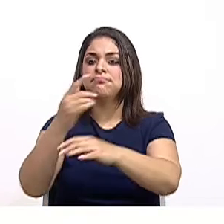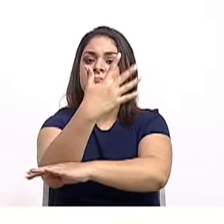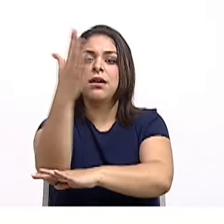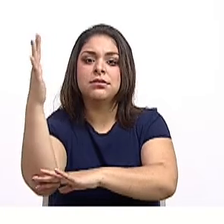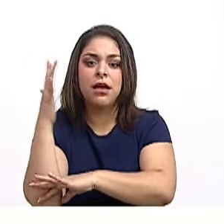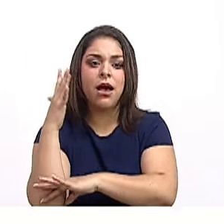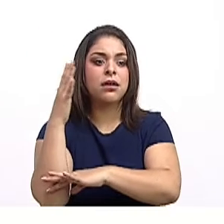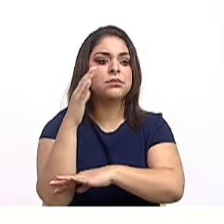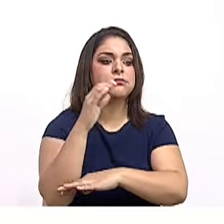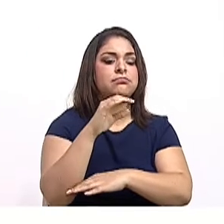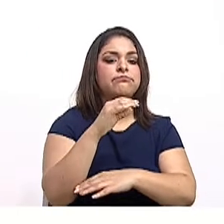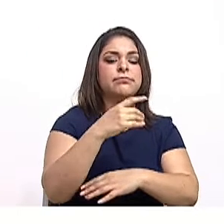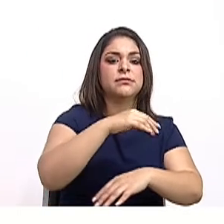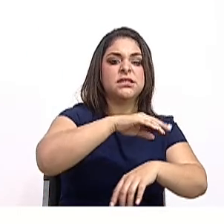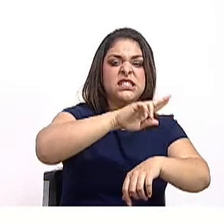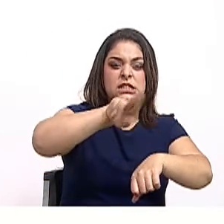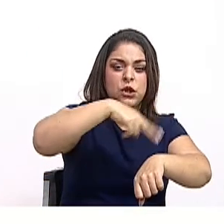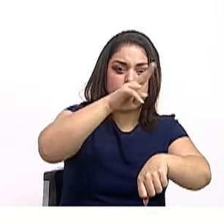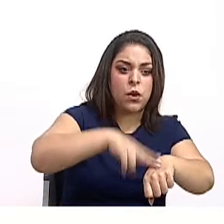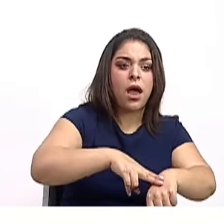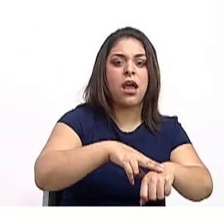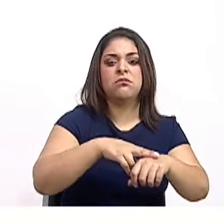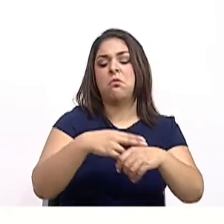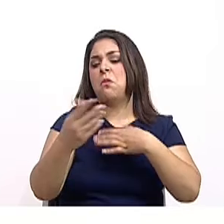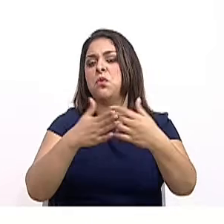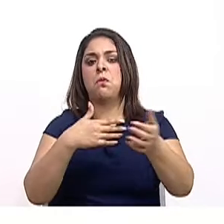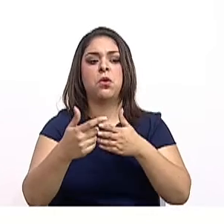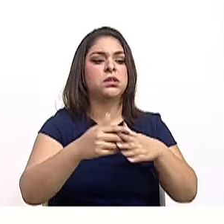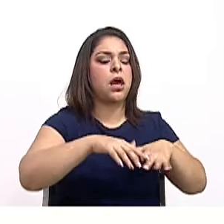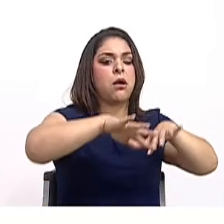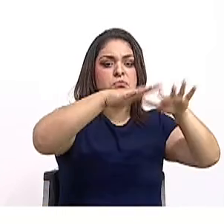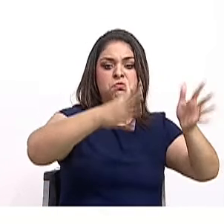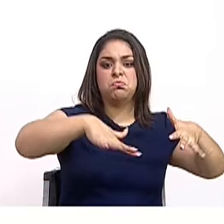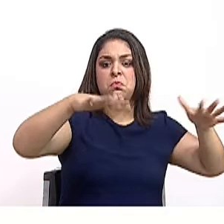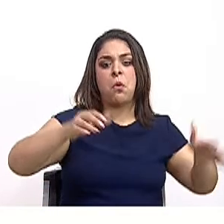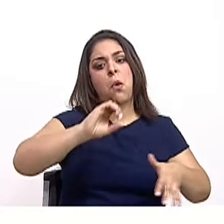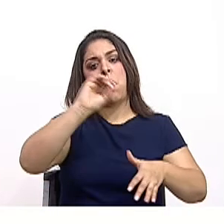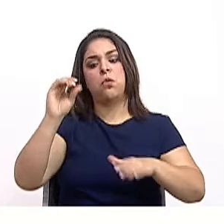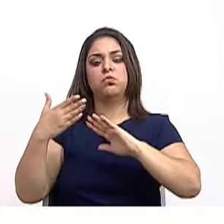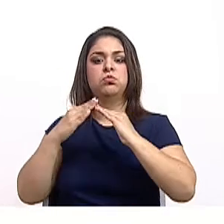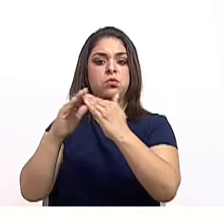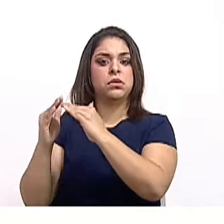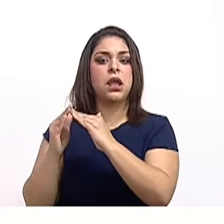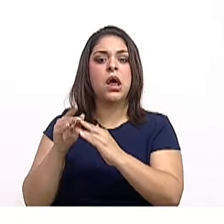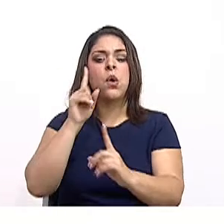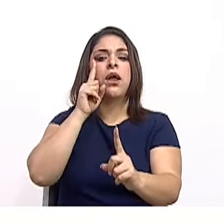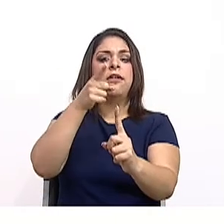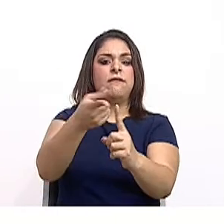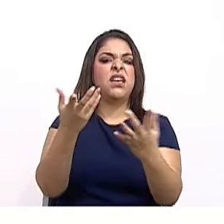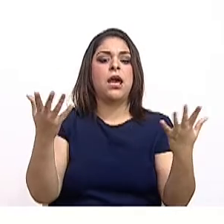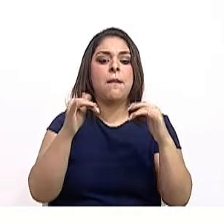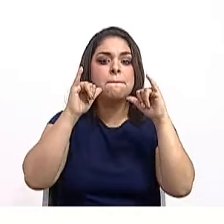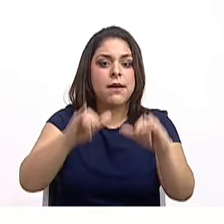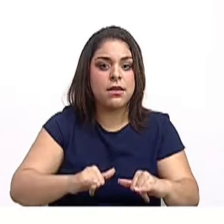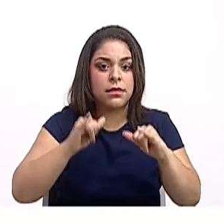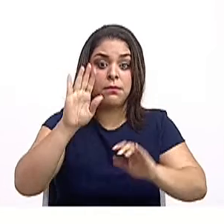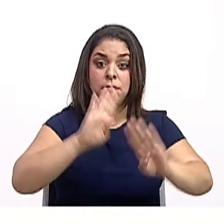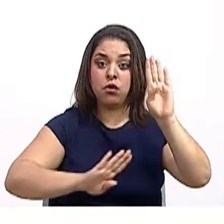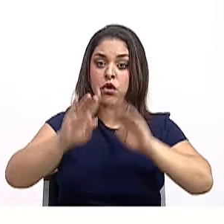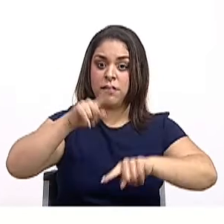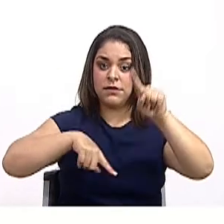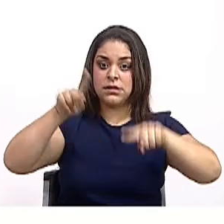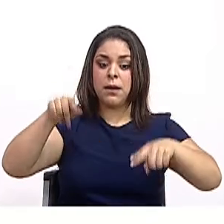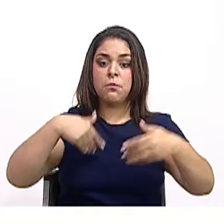o modificados, ya sean rurales o urbanos, con el fin de mantener la biodiversidad y los procesos ecológicos y